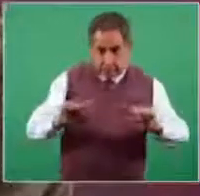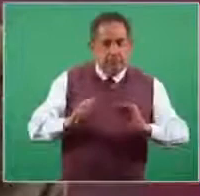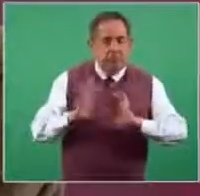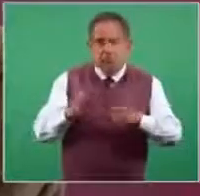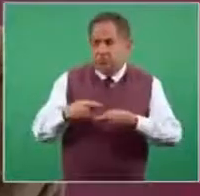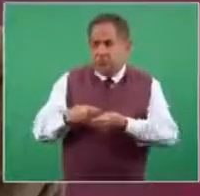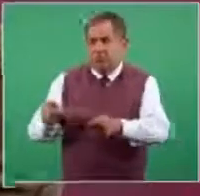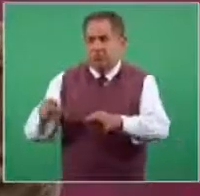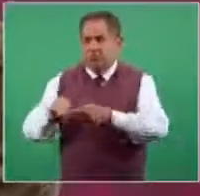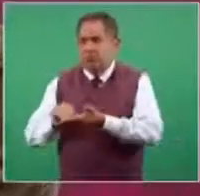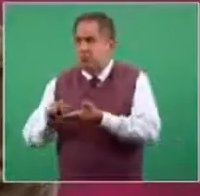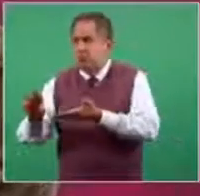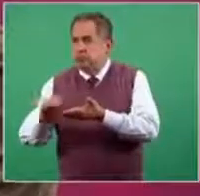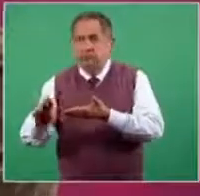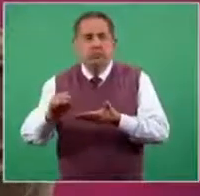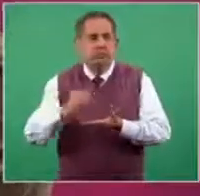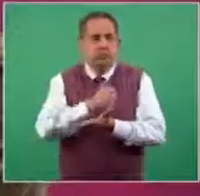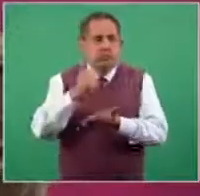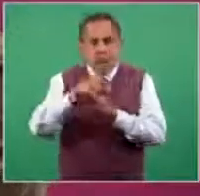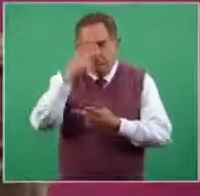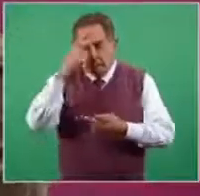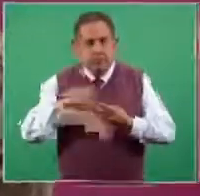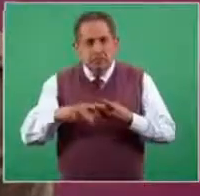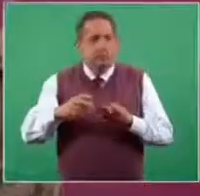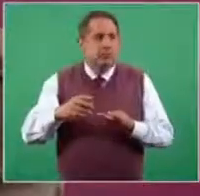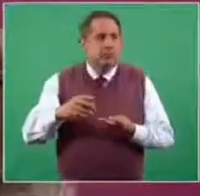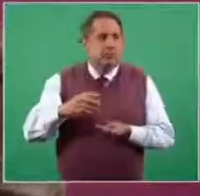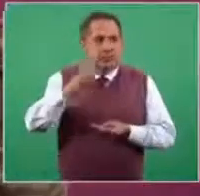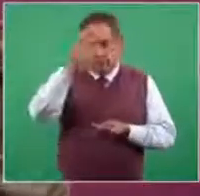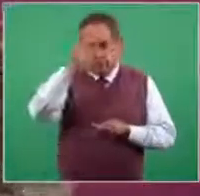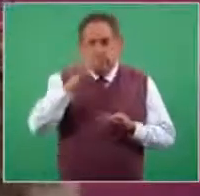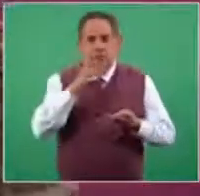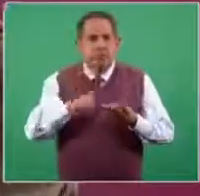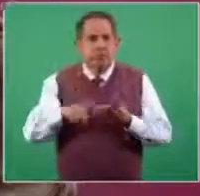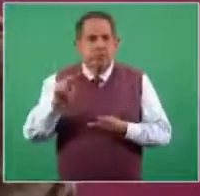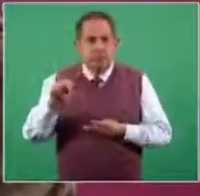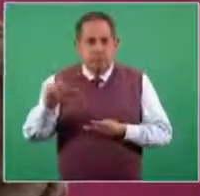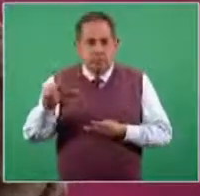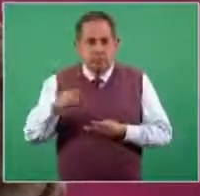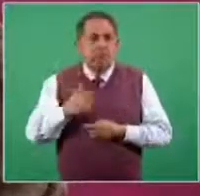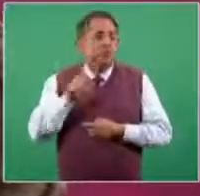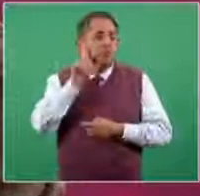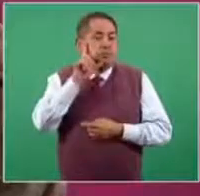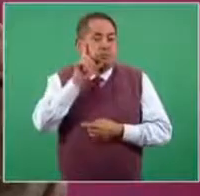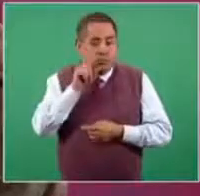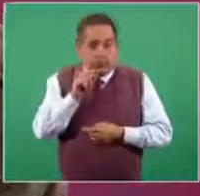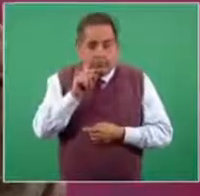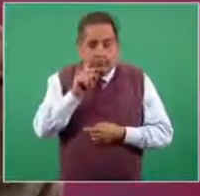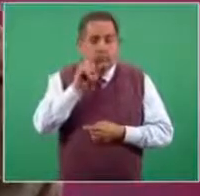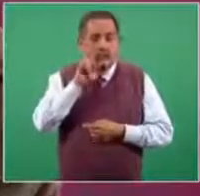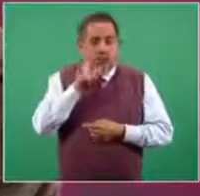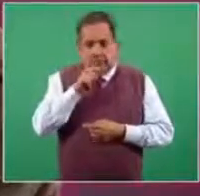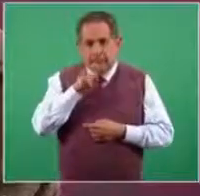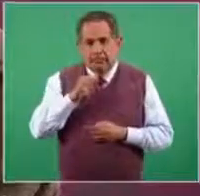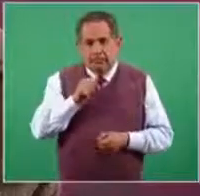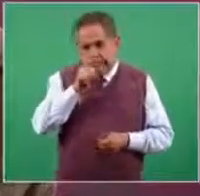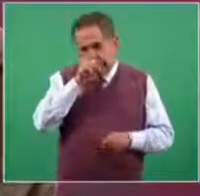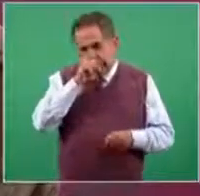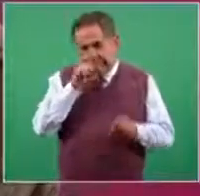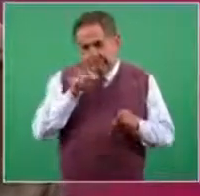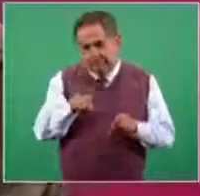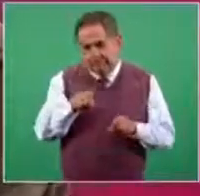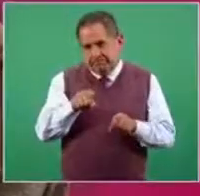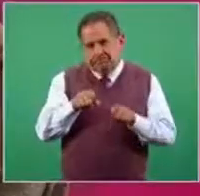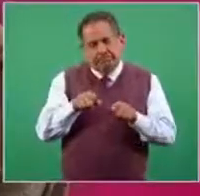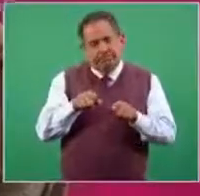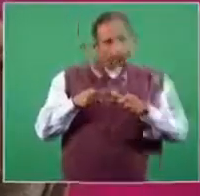en la Ciudad de México, Coahuila y Nuevo León y mañana se continúa con el calendario de acuerdo a cada